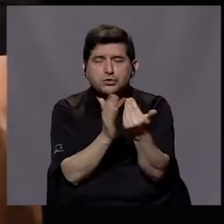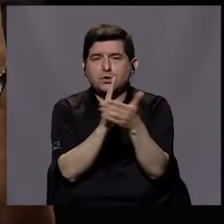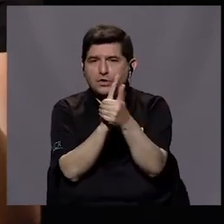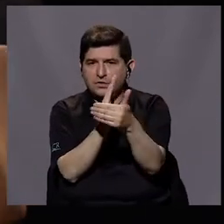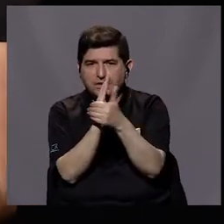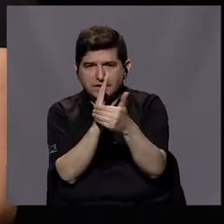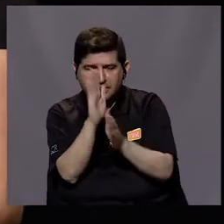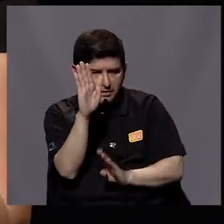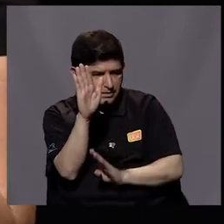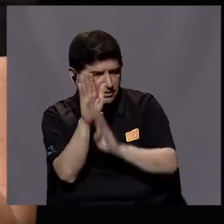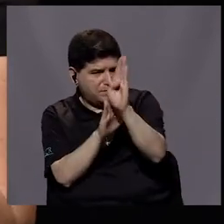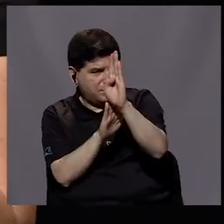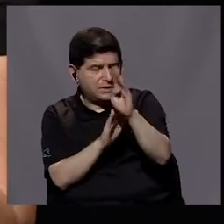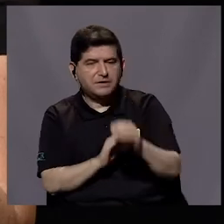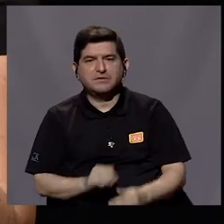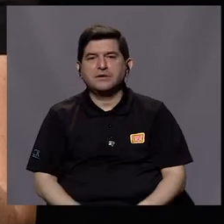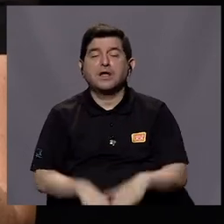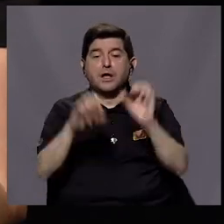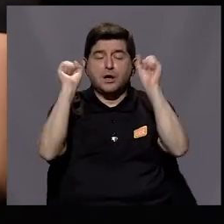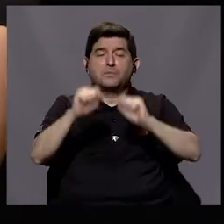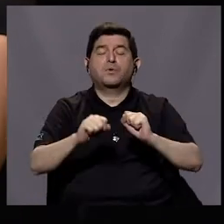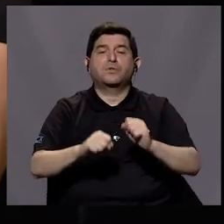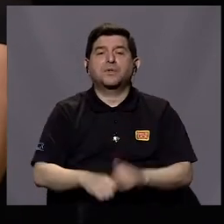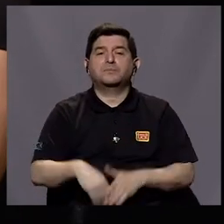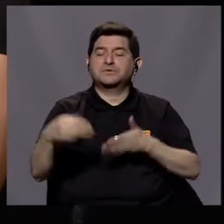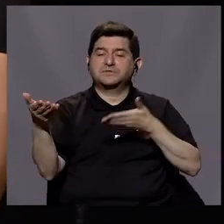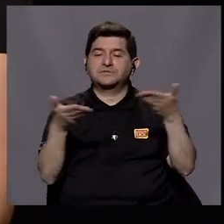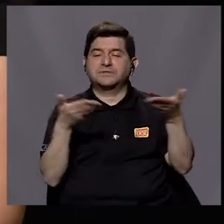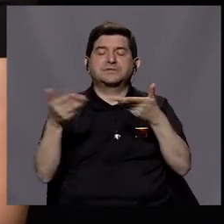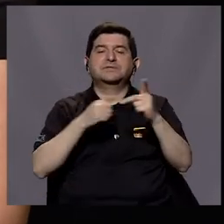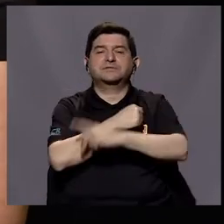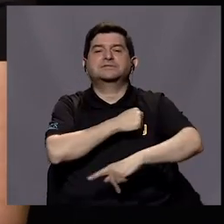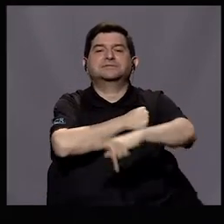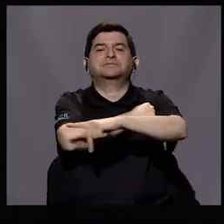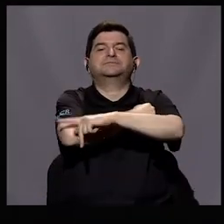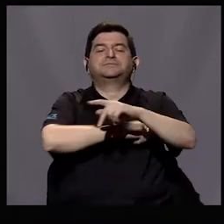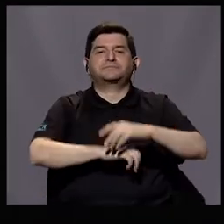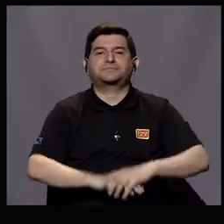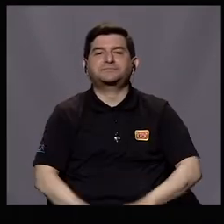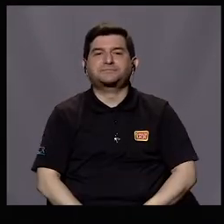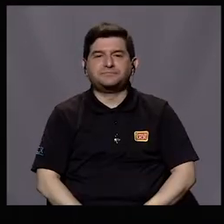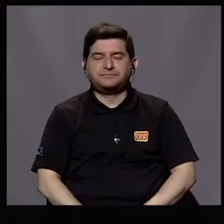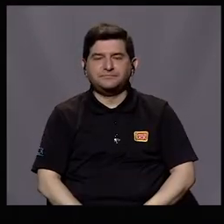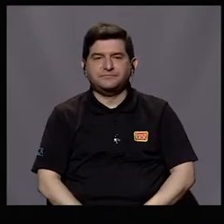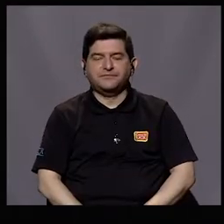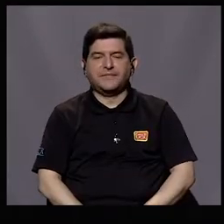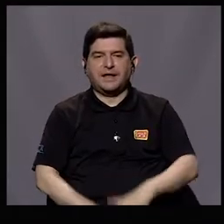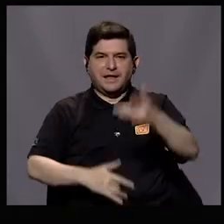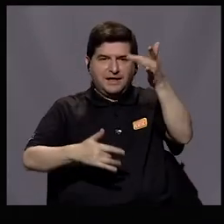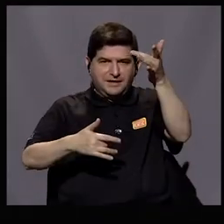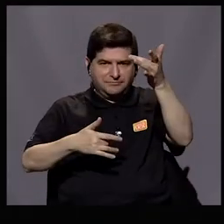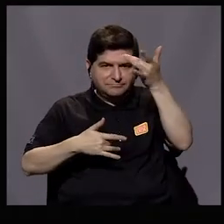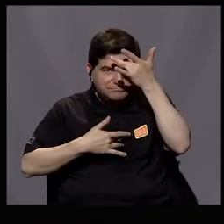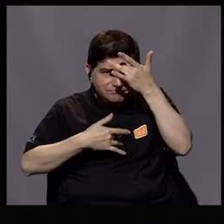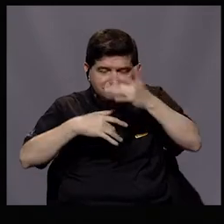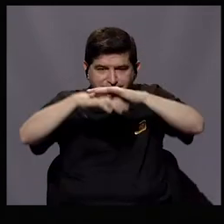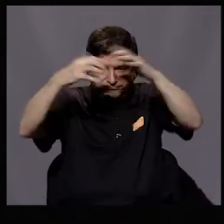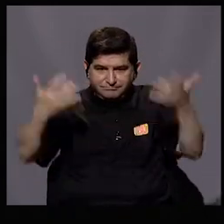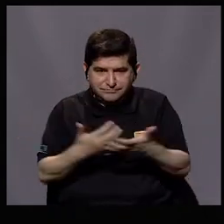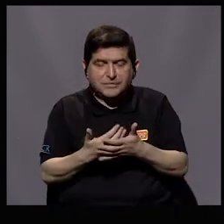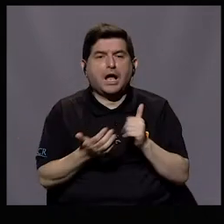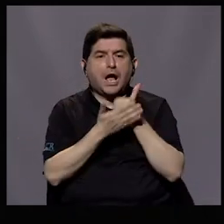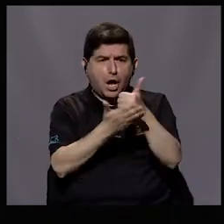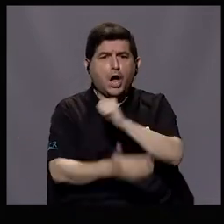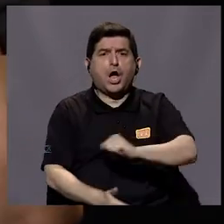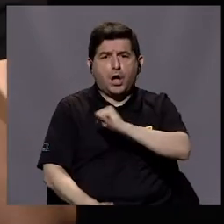todas las capacidades que hemos desarrollado en estos años las podemos poner al servicio del país. Entonces, durante la pandemia, pues hemos colaborado